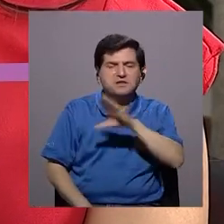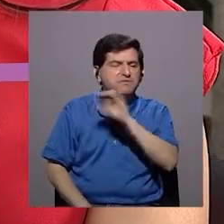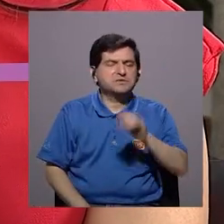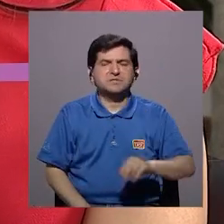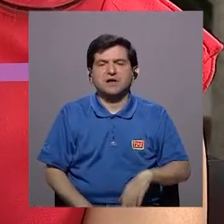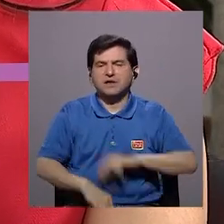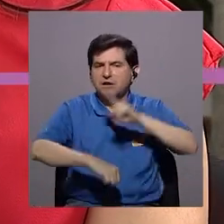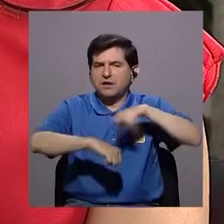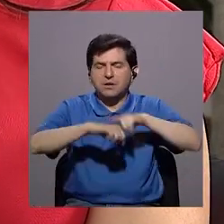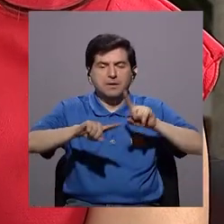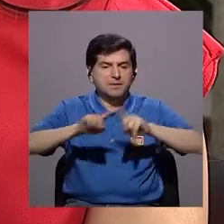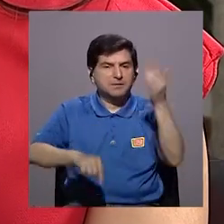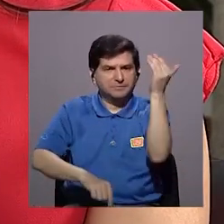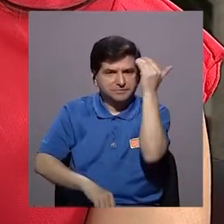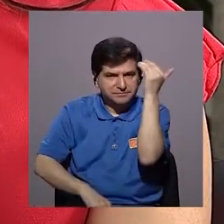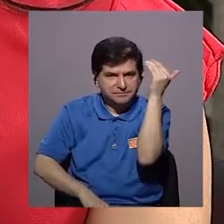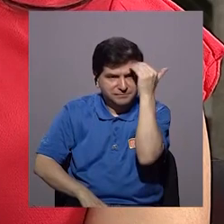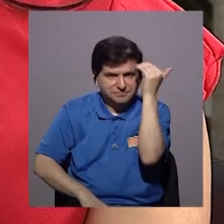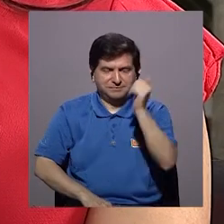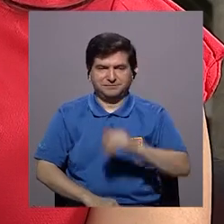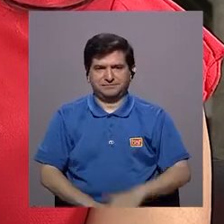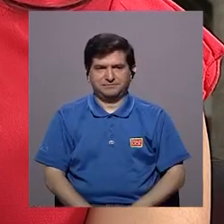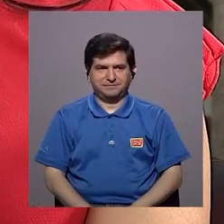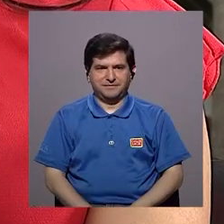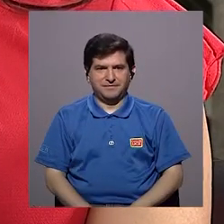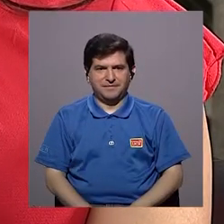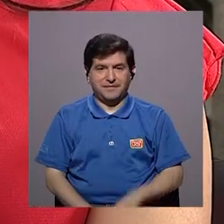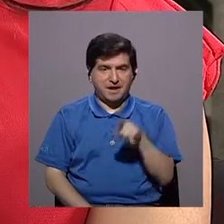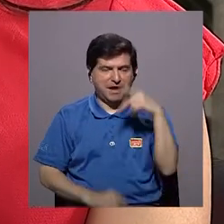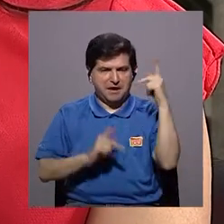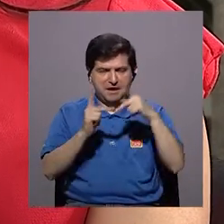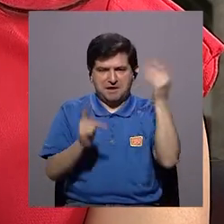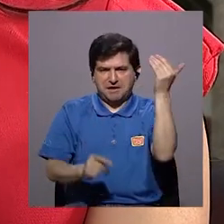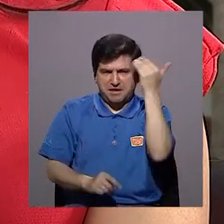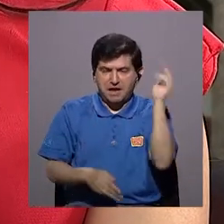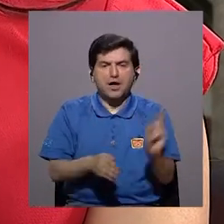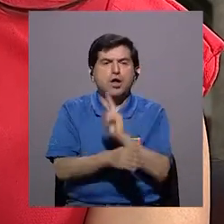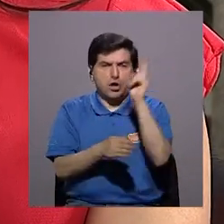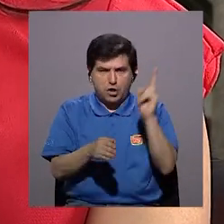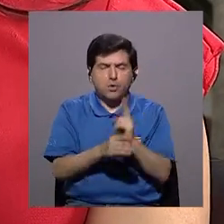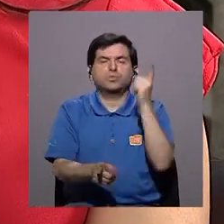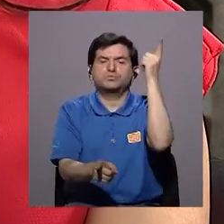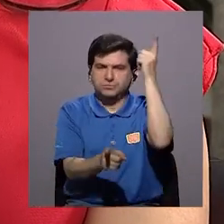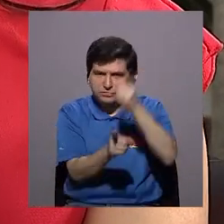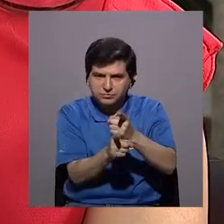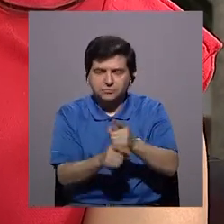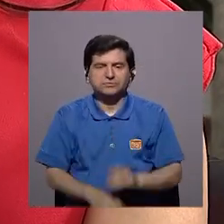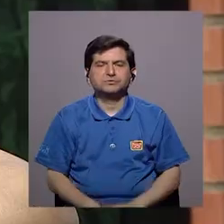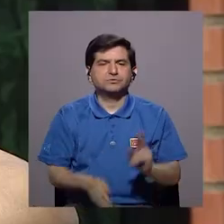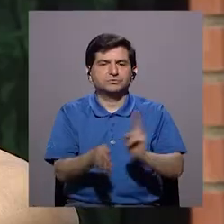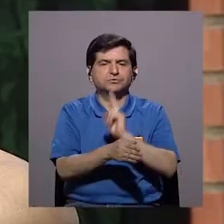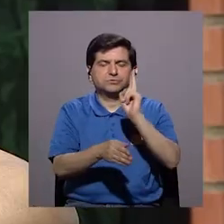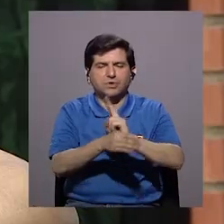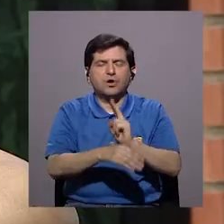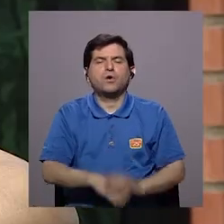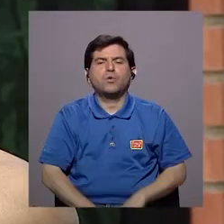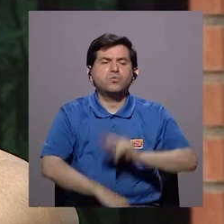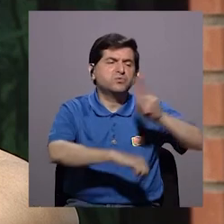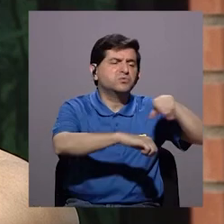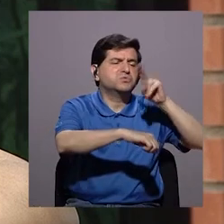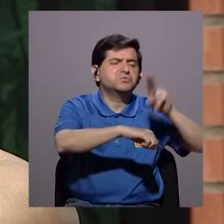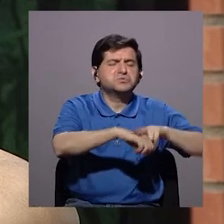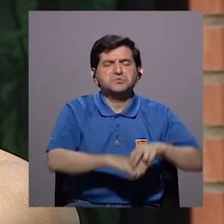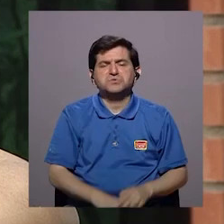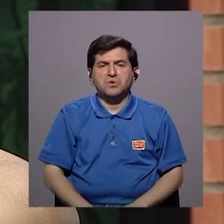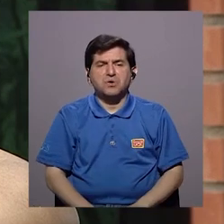o natural, pero que se lo sabe bien, perfectamente y lo utiliza como debe ser. El uso típico es